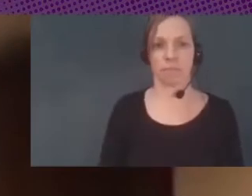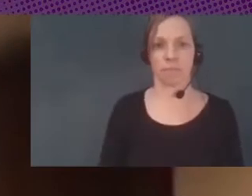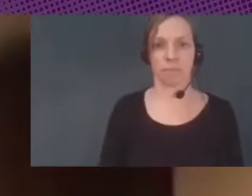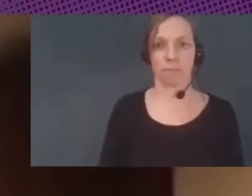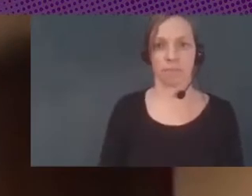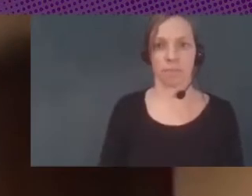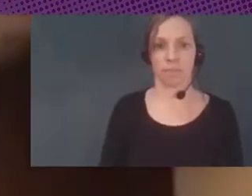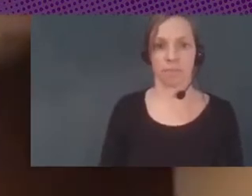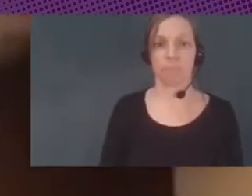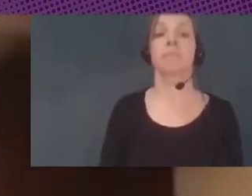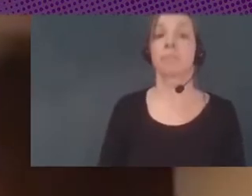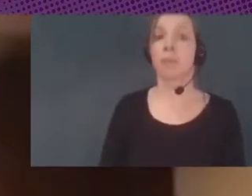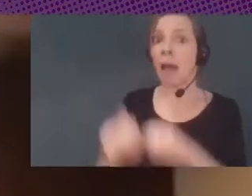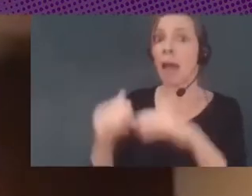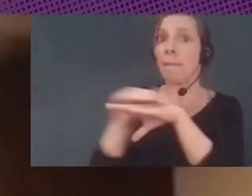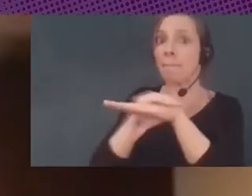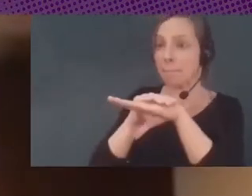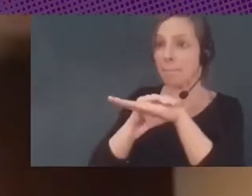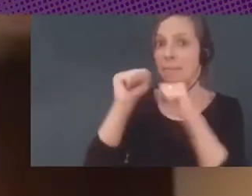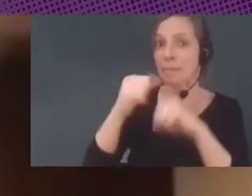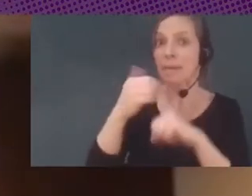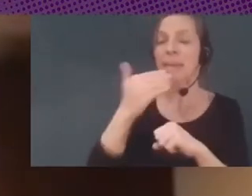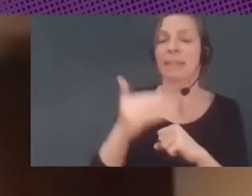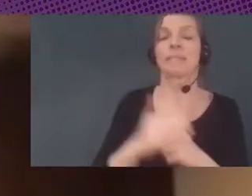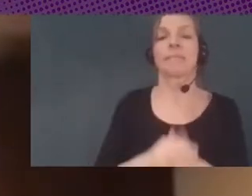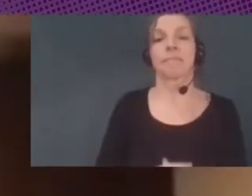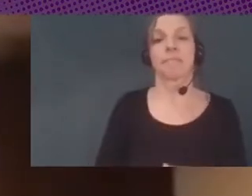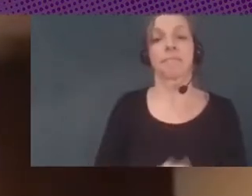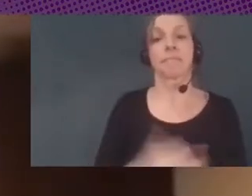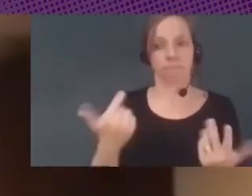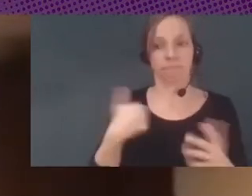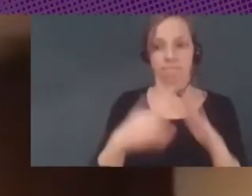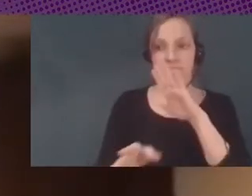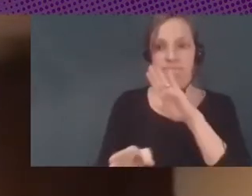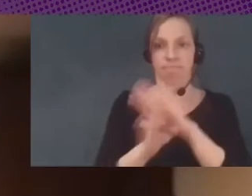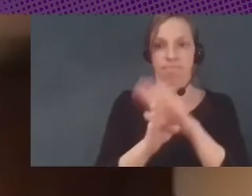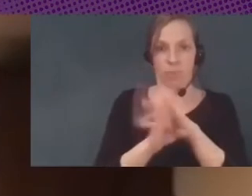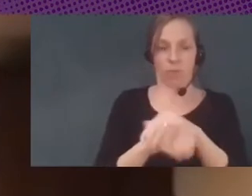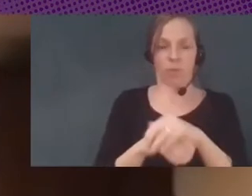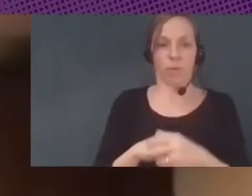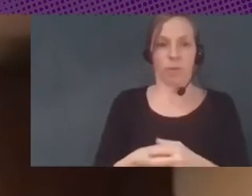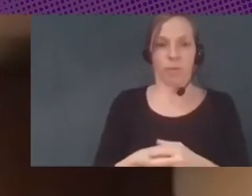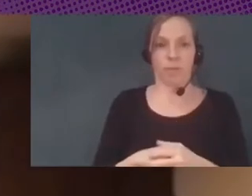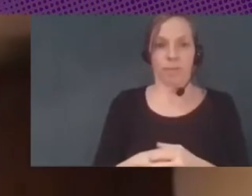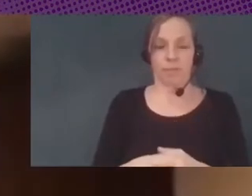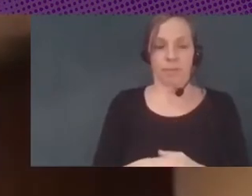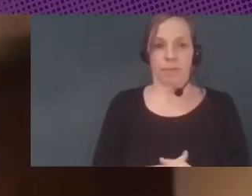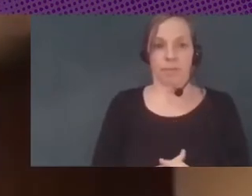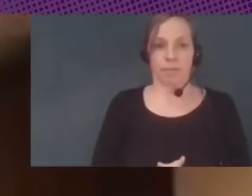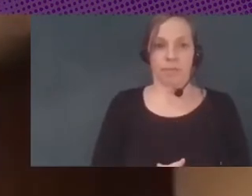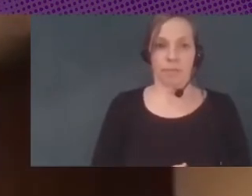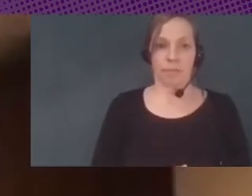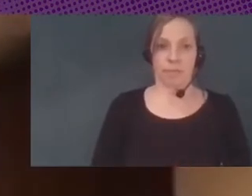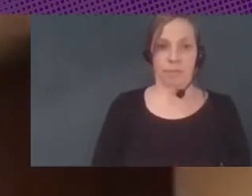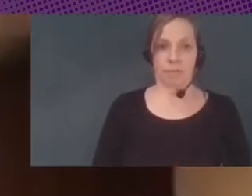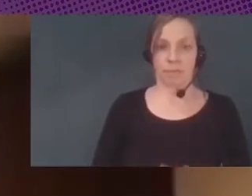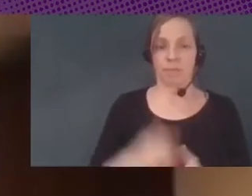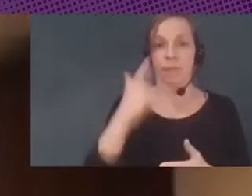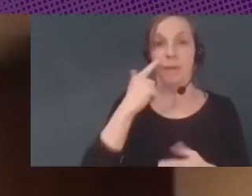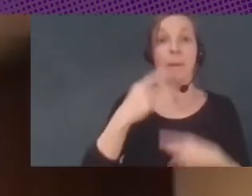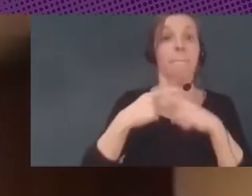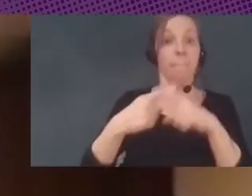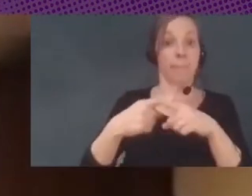Ah, perdón, gracias. Bueno, entonces continúo con la exposición, voy a compartir pantalla.